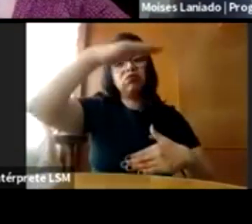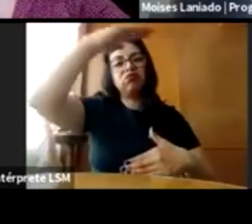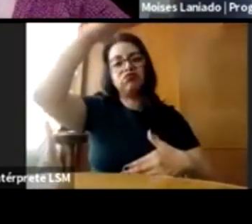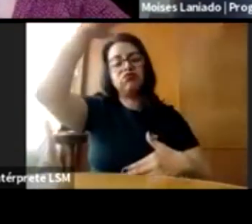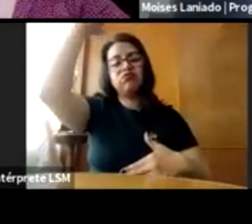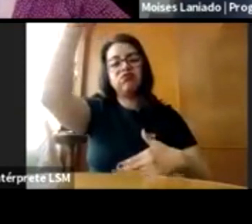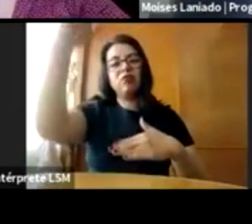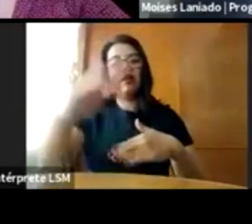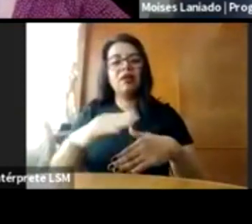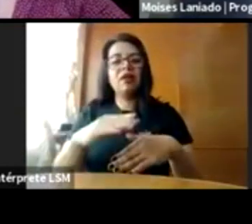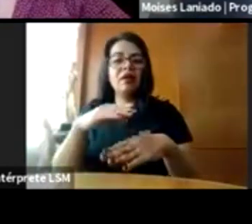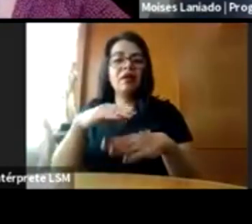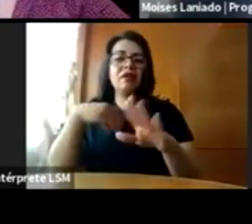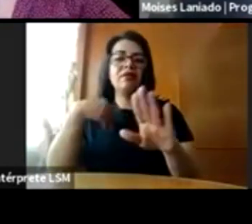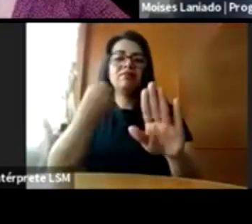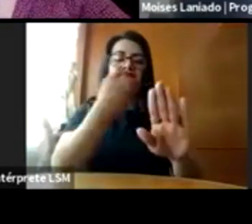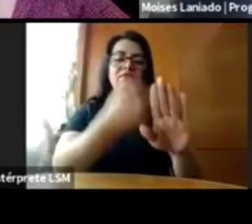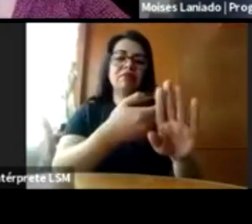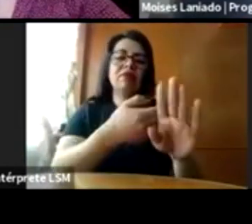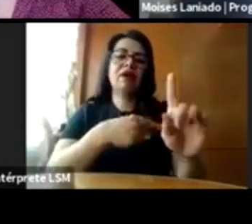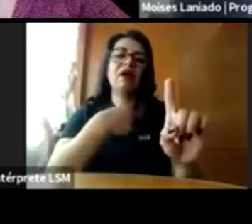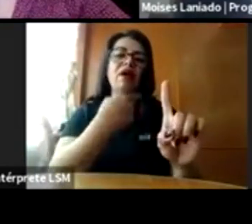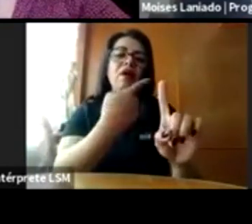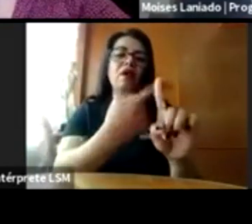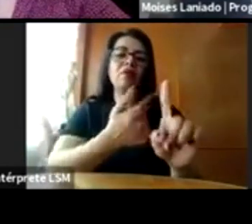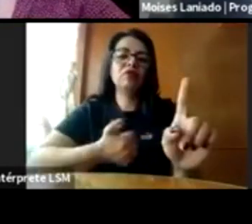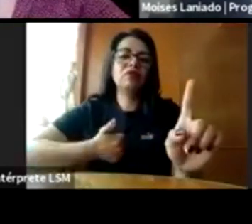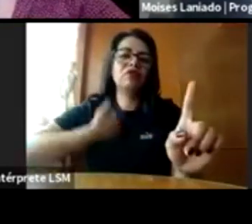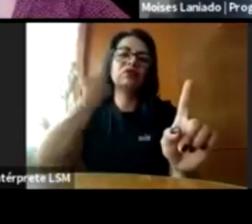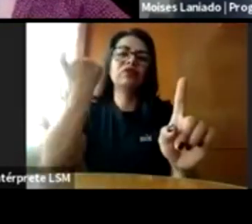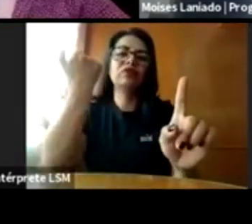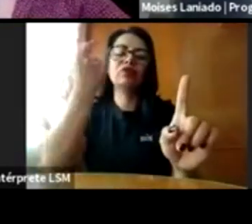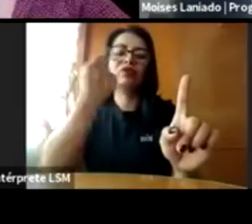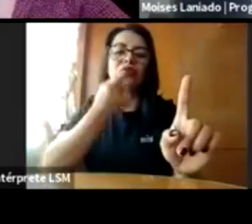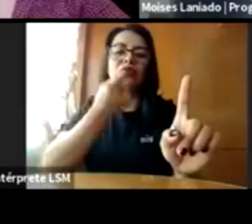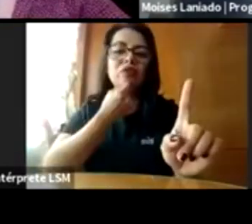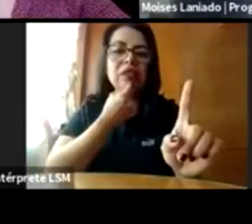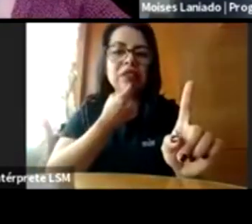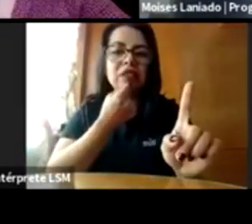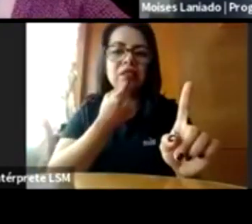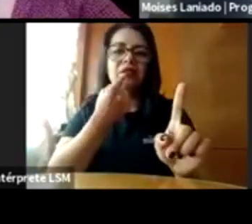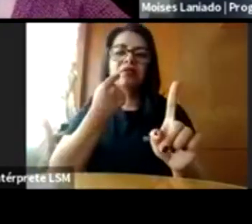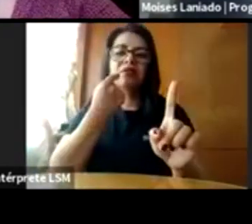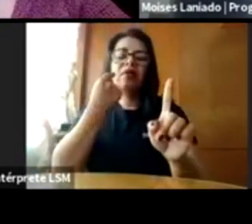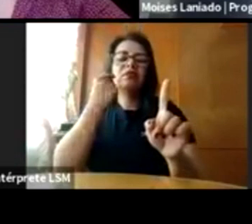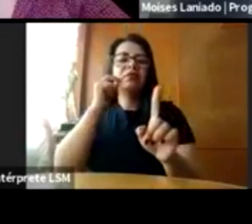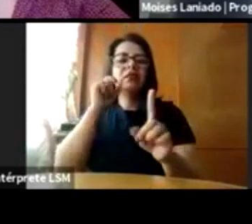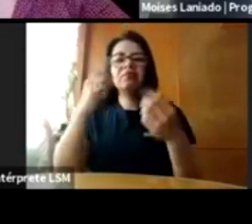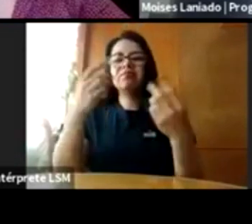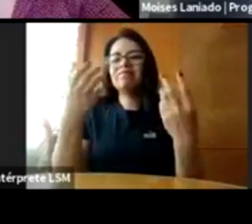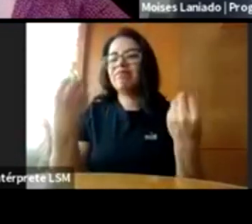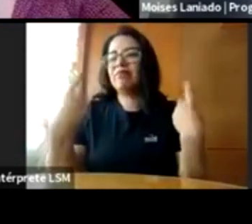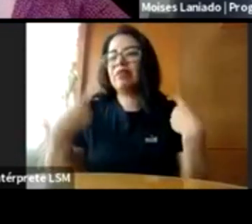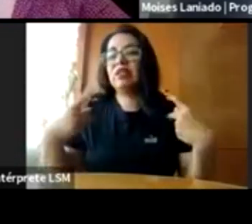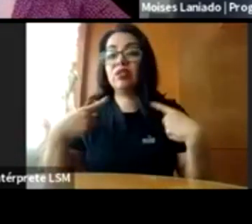allá del narcotráfico, más allá de hackers que están buscando meterse para